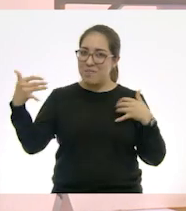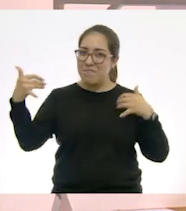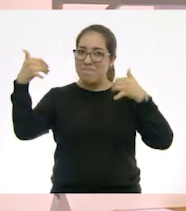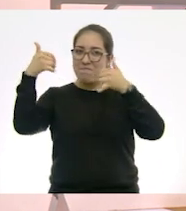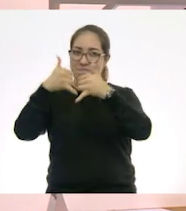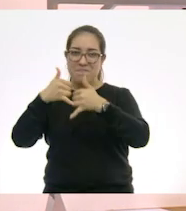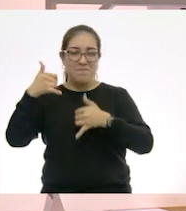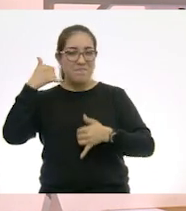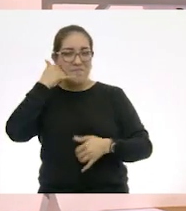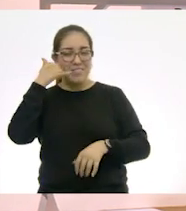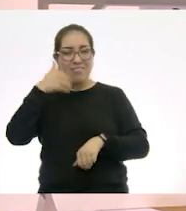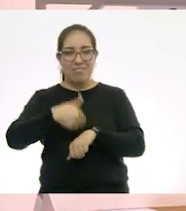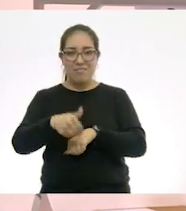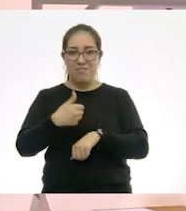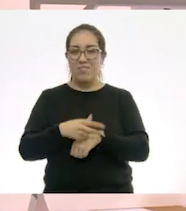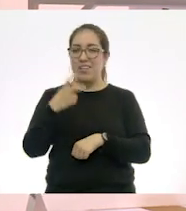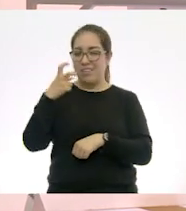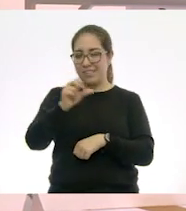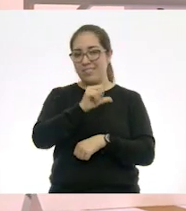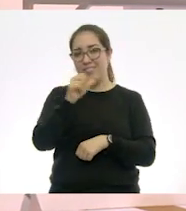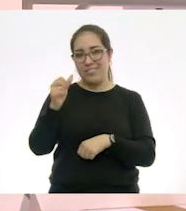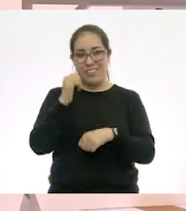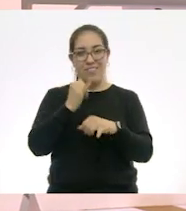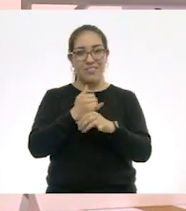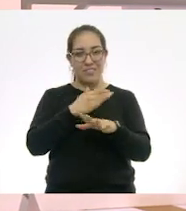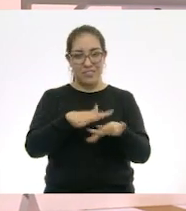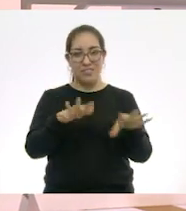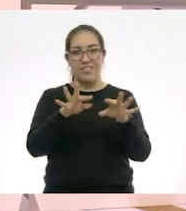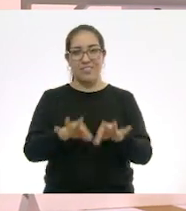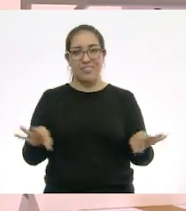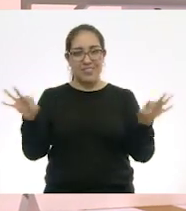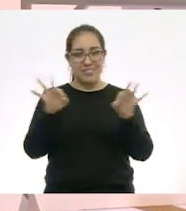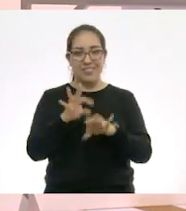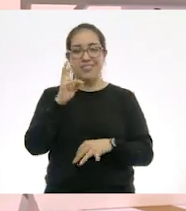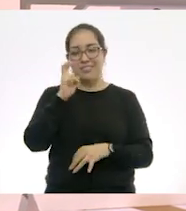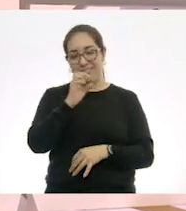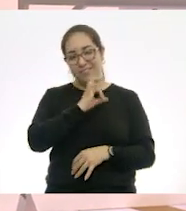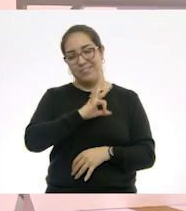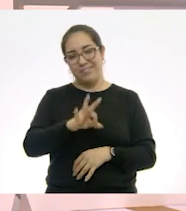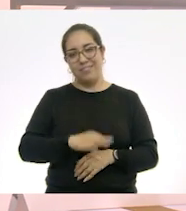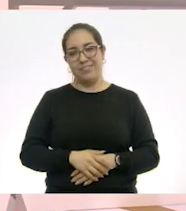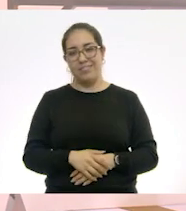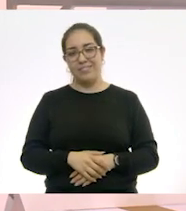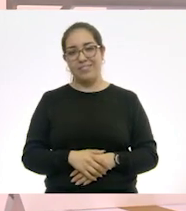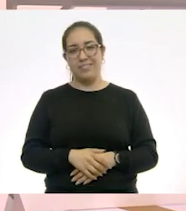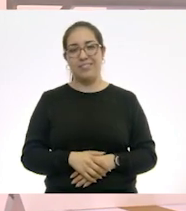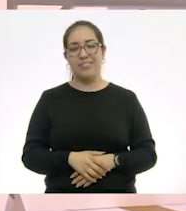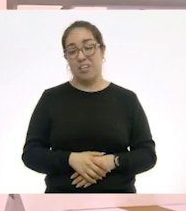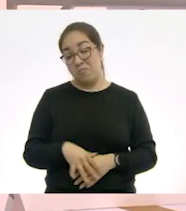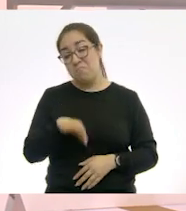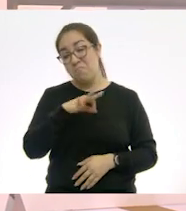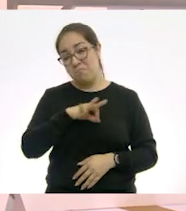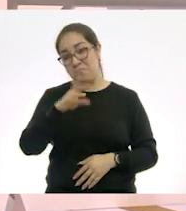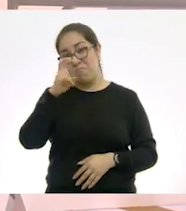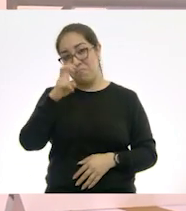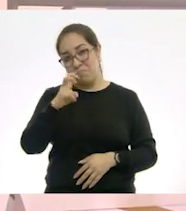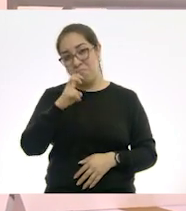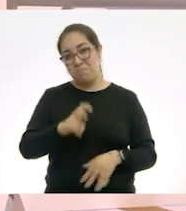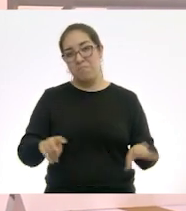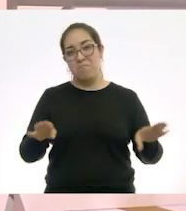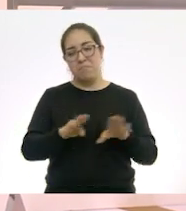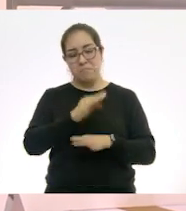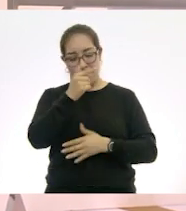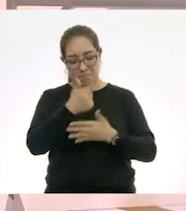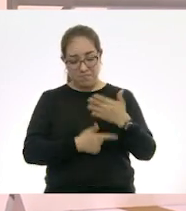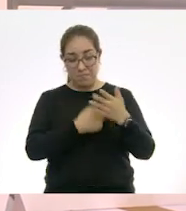otra fuente de información. Voy a ir a la Secretaría de Salud. Pues sí, también, bueno, hablar a la Secretaría de Podría hacer el listado de las preguntas